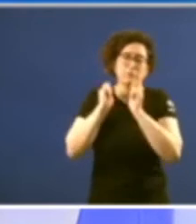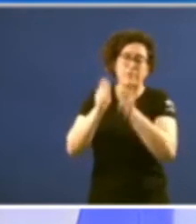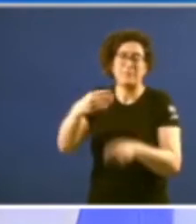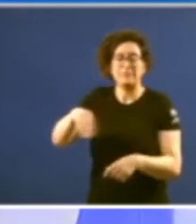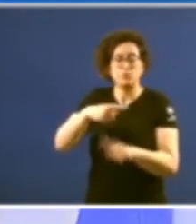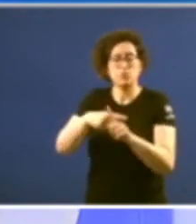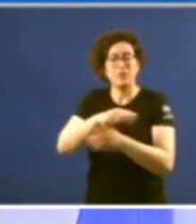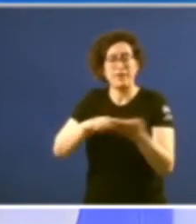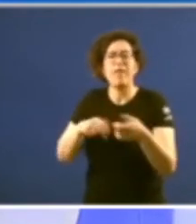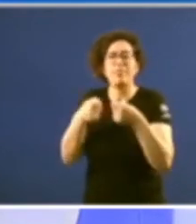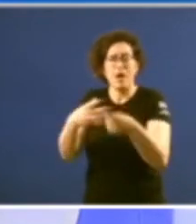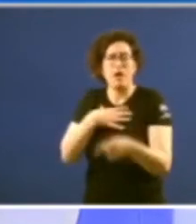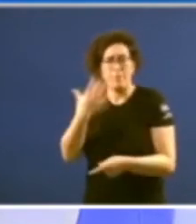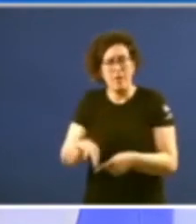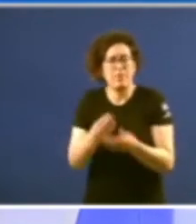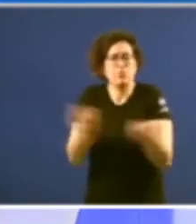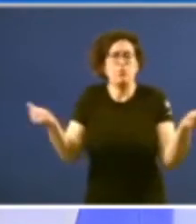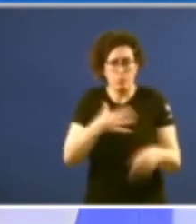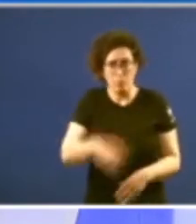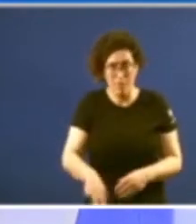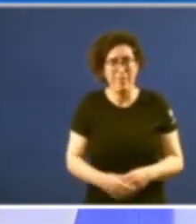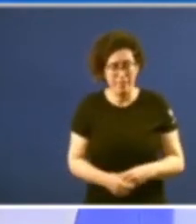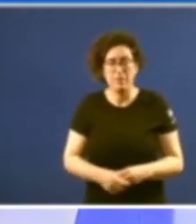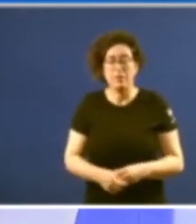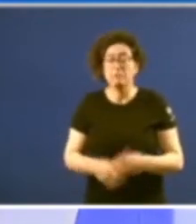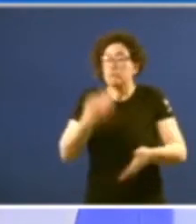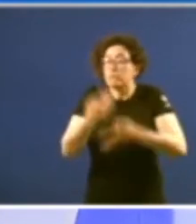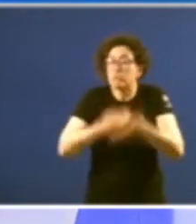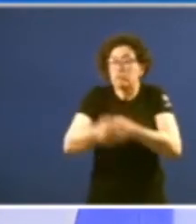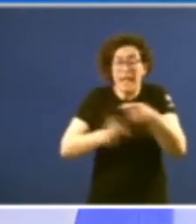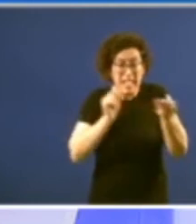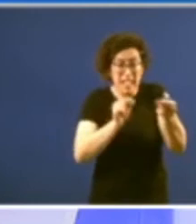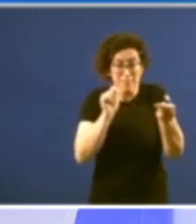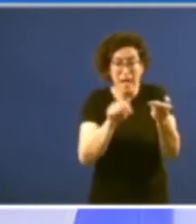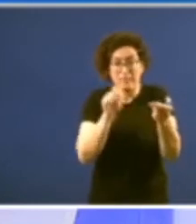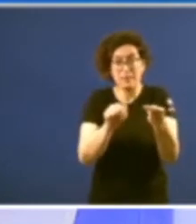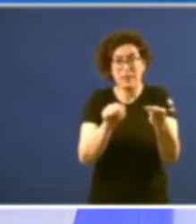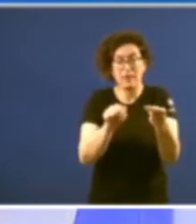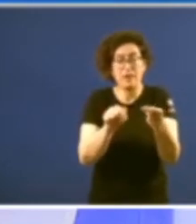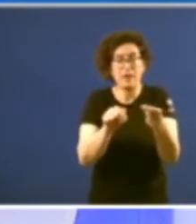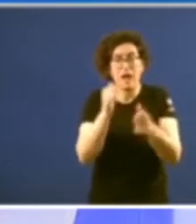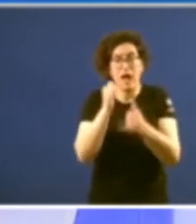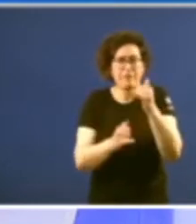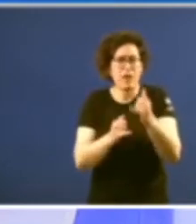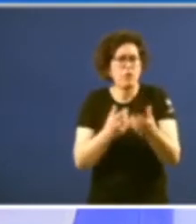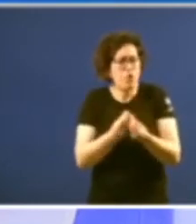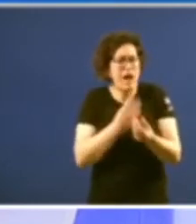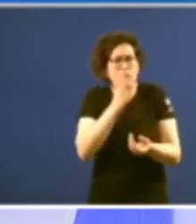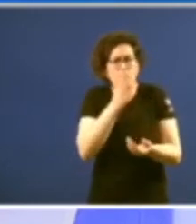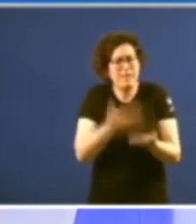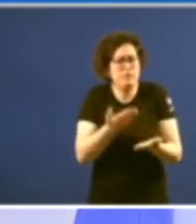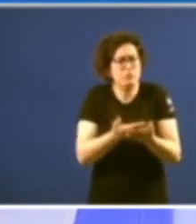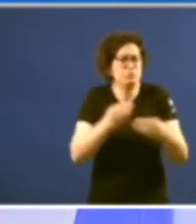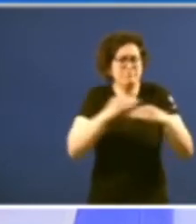Xunta a facultade de disolutoria ao longo deste debate aducironse argumentos contrarios a esta